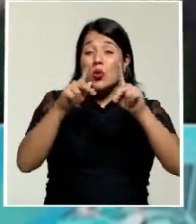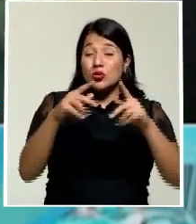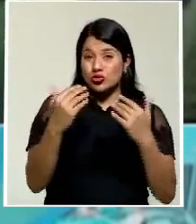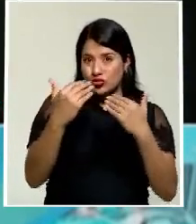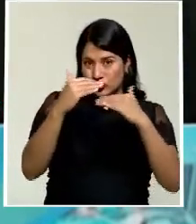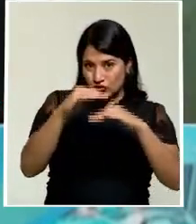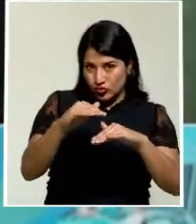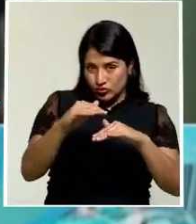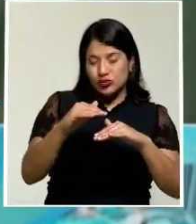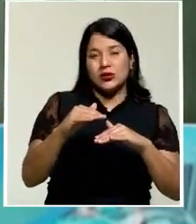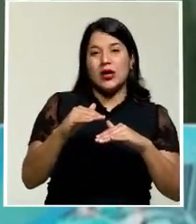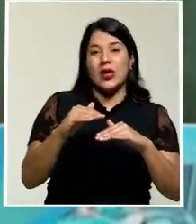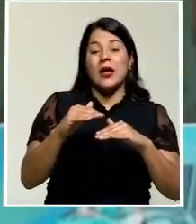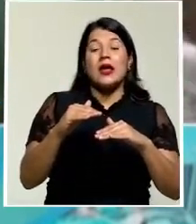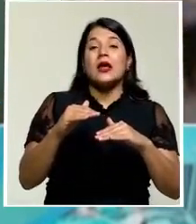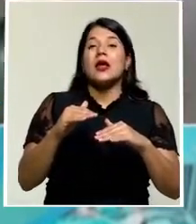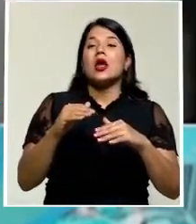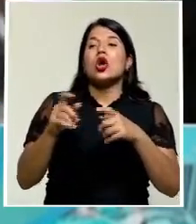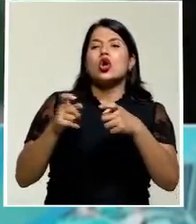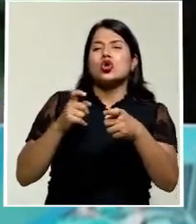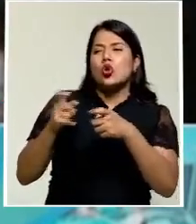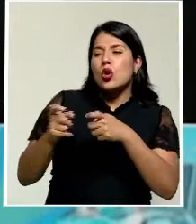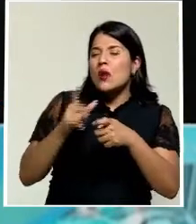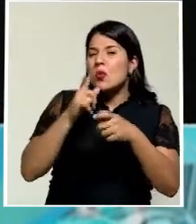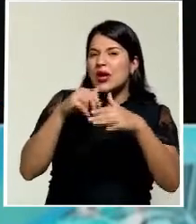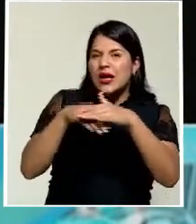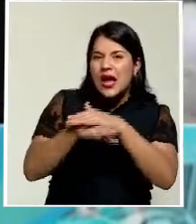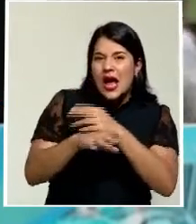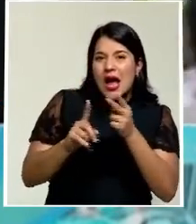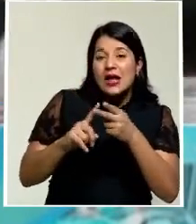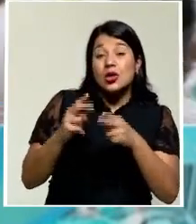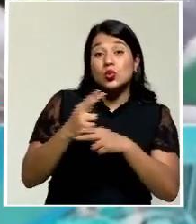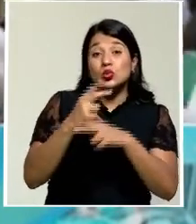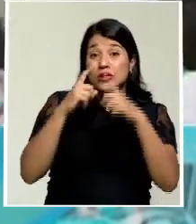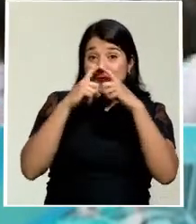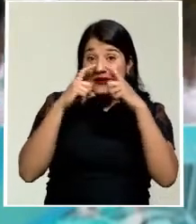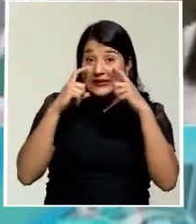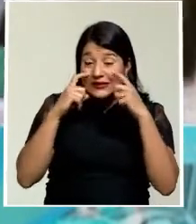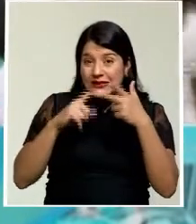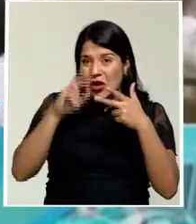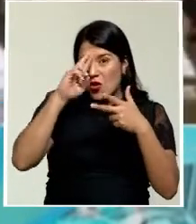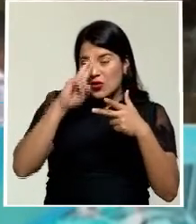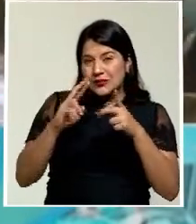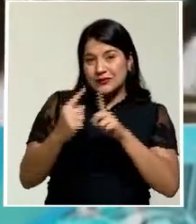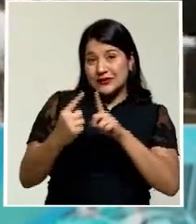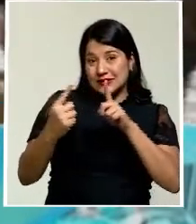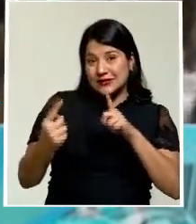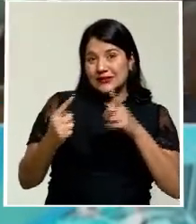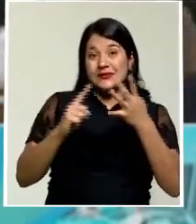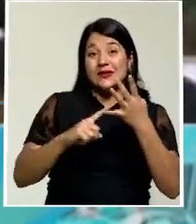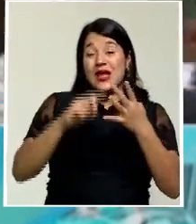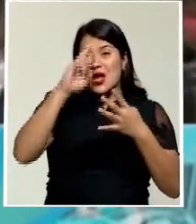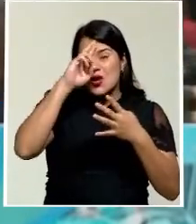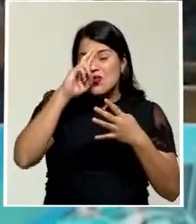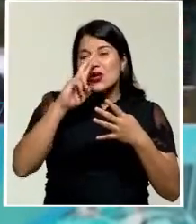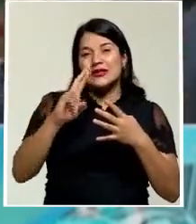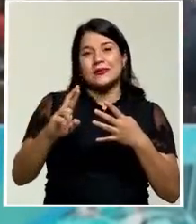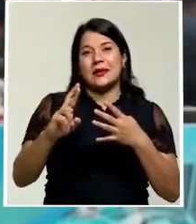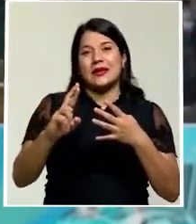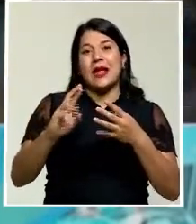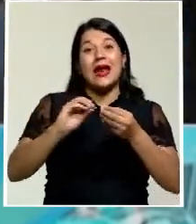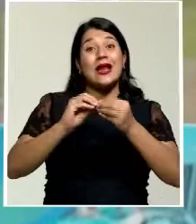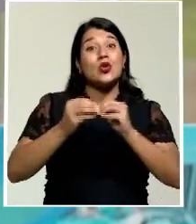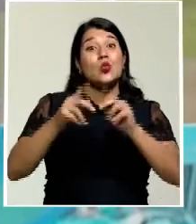¿verdad?, con los controles de ingreso, uso de mascarillas, distanciamiento y respetando sobre todo el aforo máximo, ¿verdad?, que está